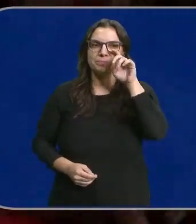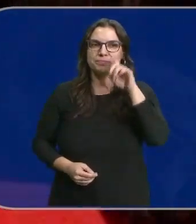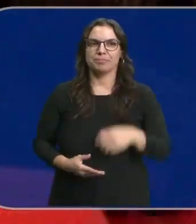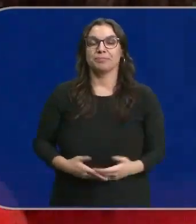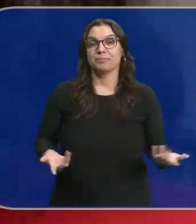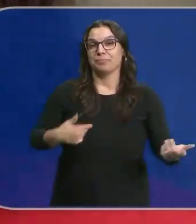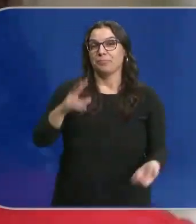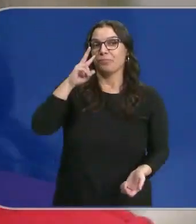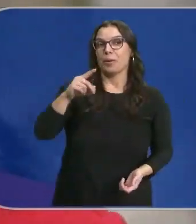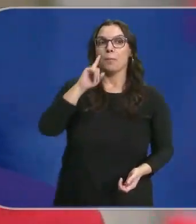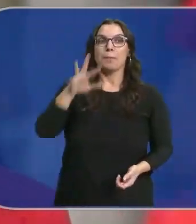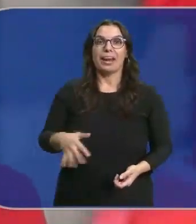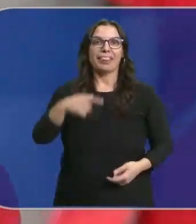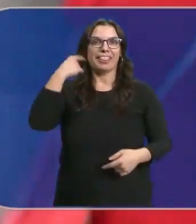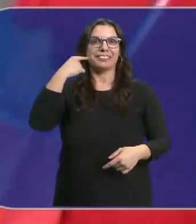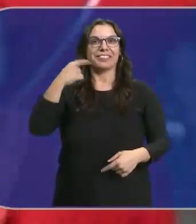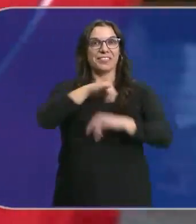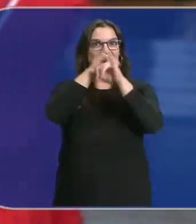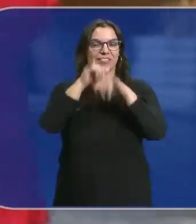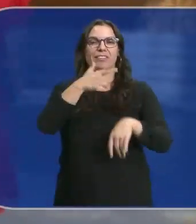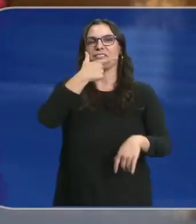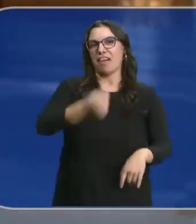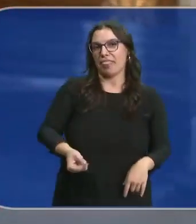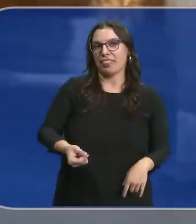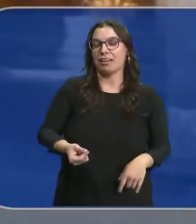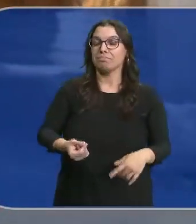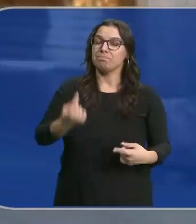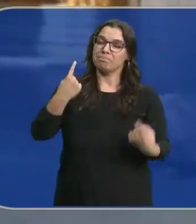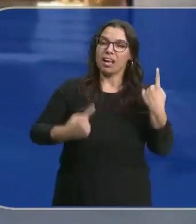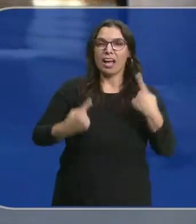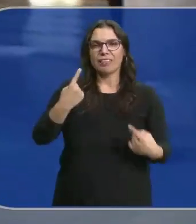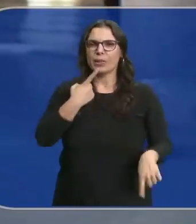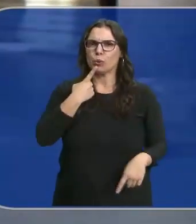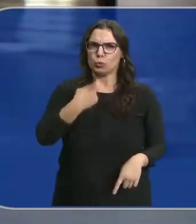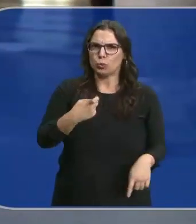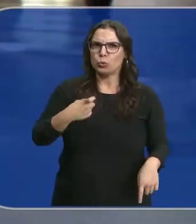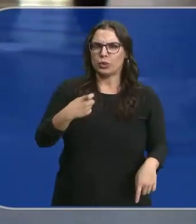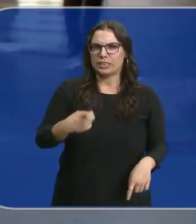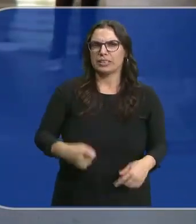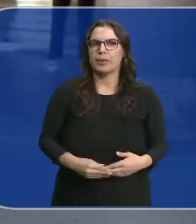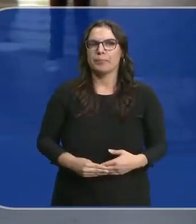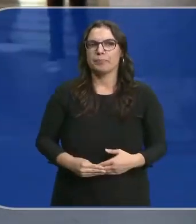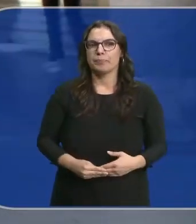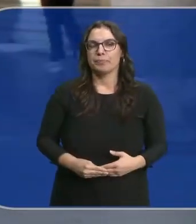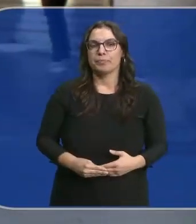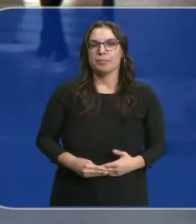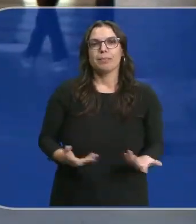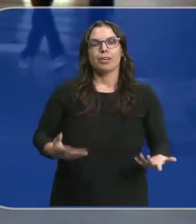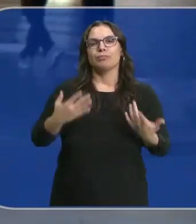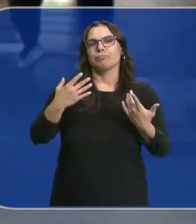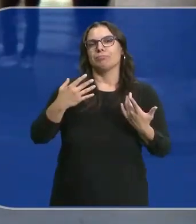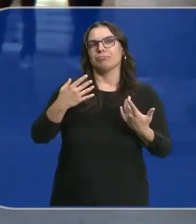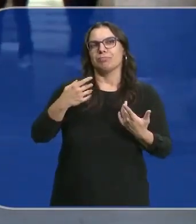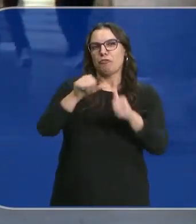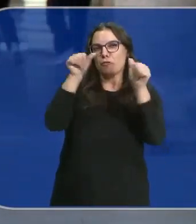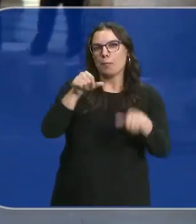Ya lo ven, parece un gesto muy fácil, ¿verdad? El de sonreír, pues a veces nos cuesta un poquito. Encontramos eso sí, todo